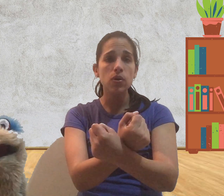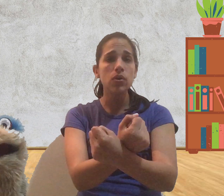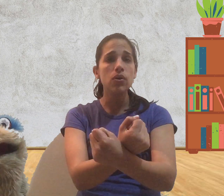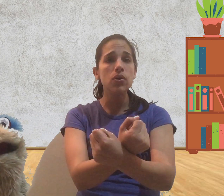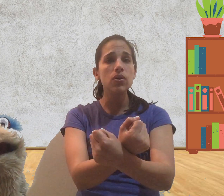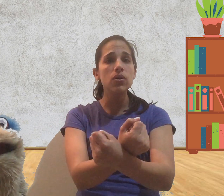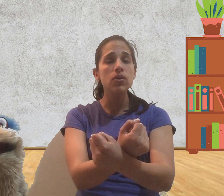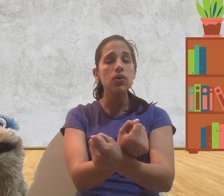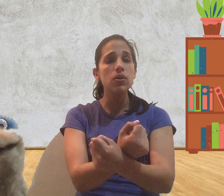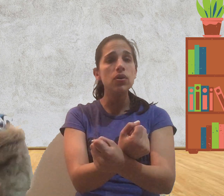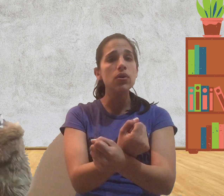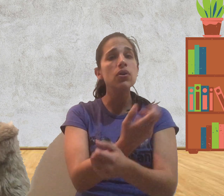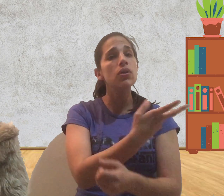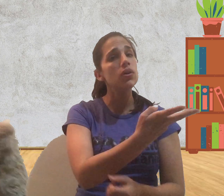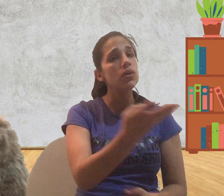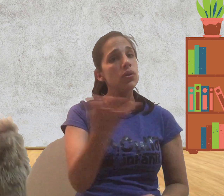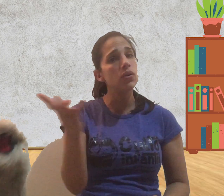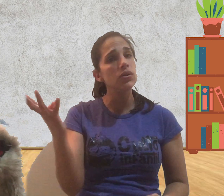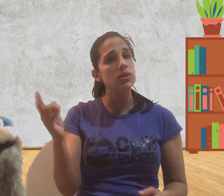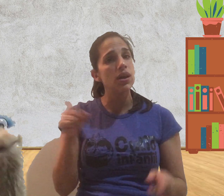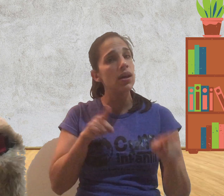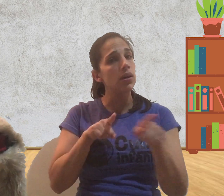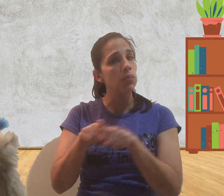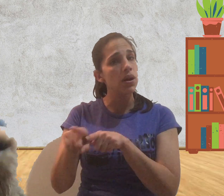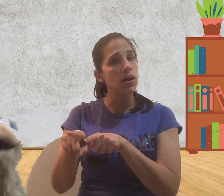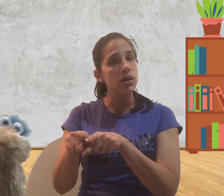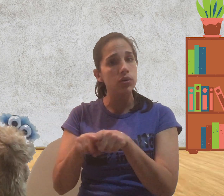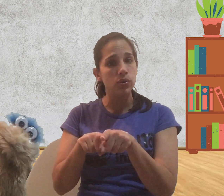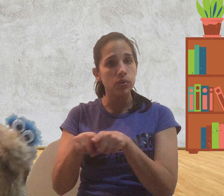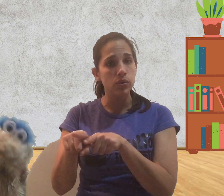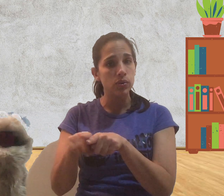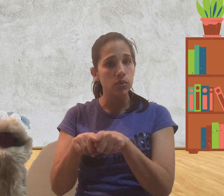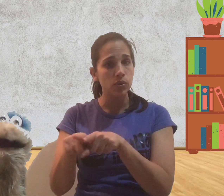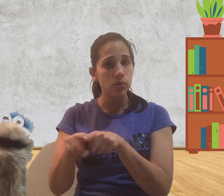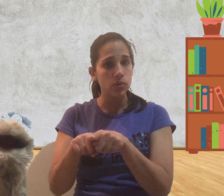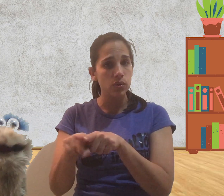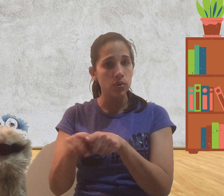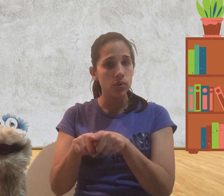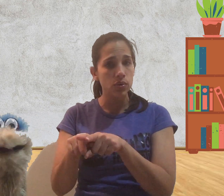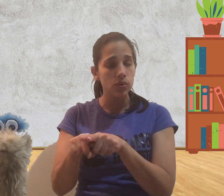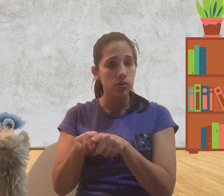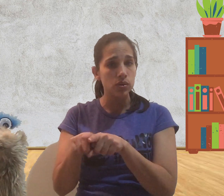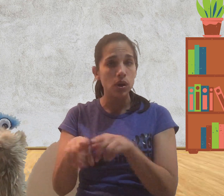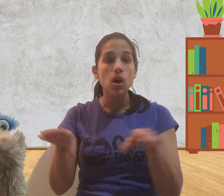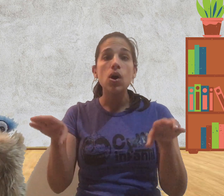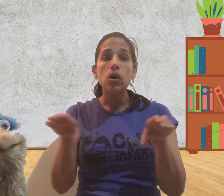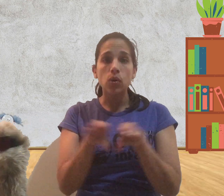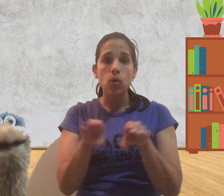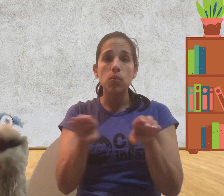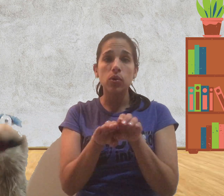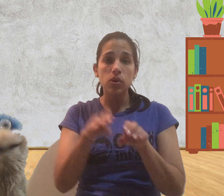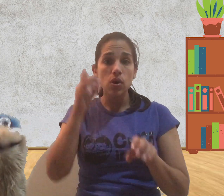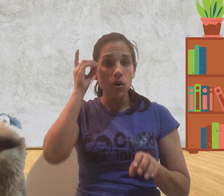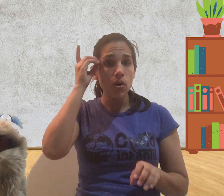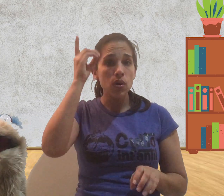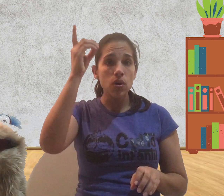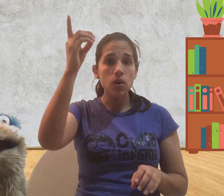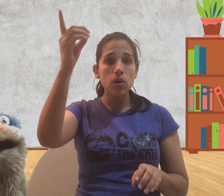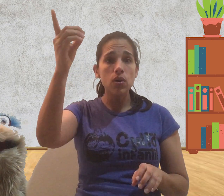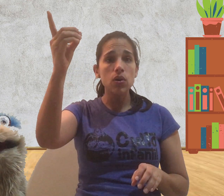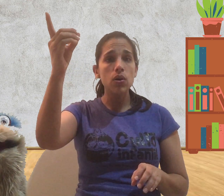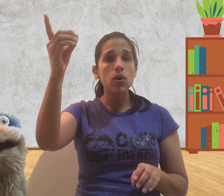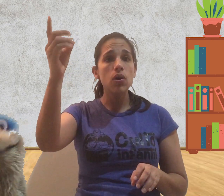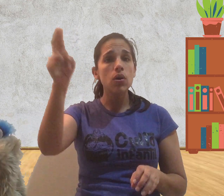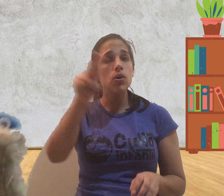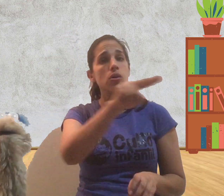Amemos los hermanos, como Dios